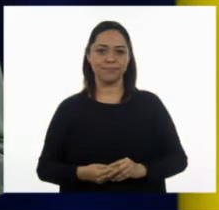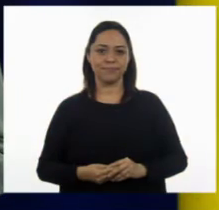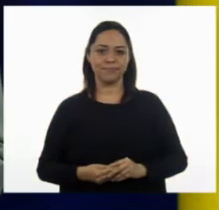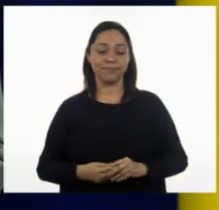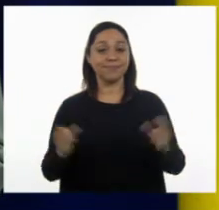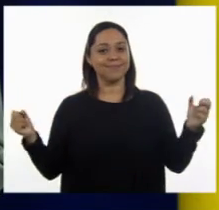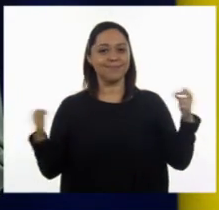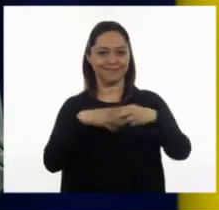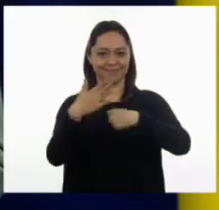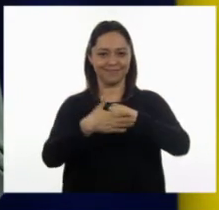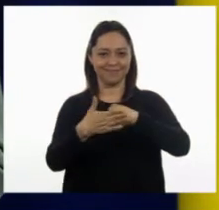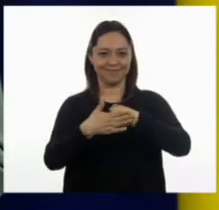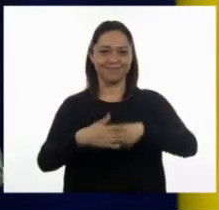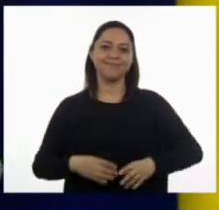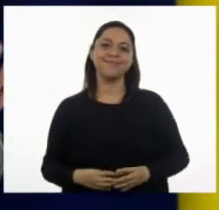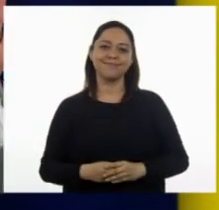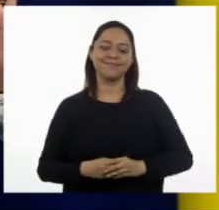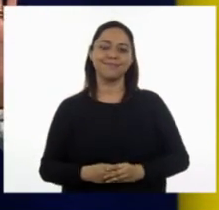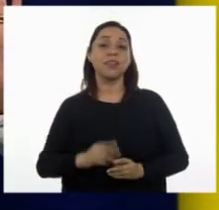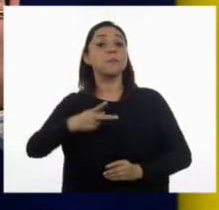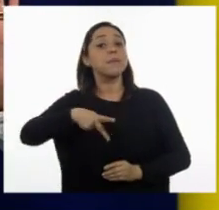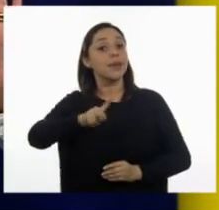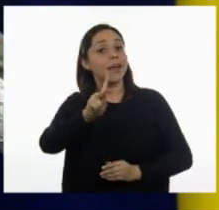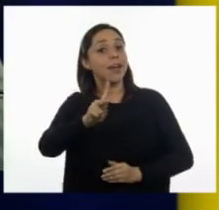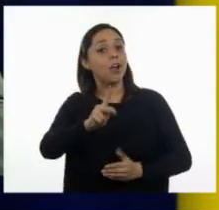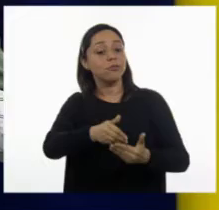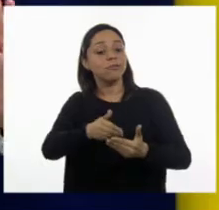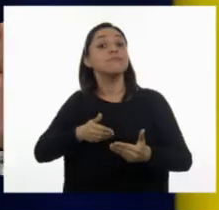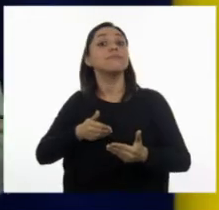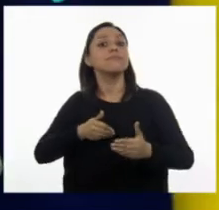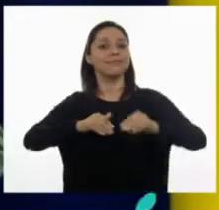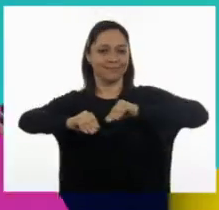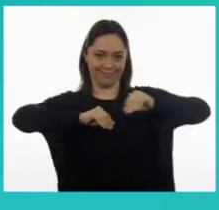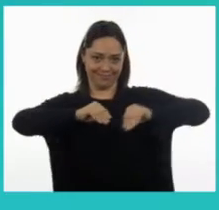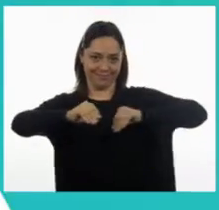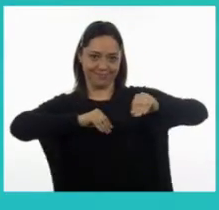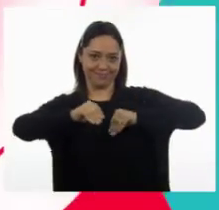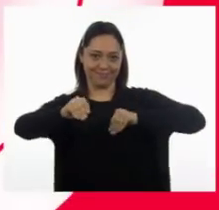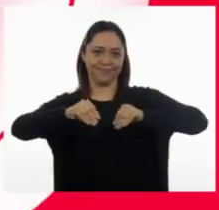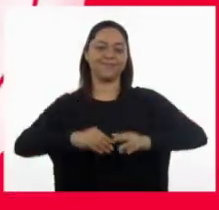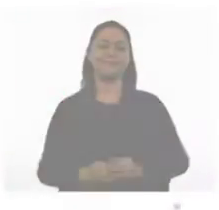Hasta la próxima. Pero antes, vamos a movernos un poco.